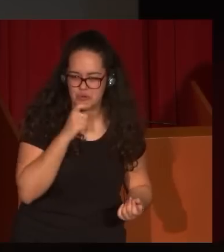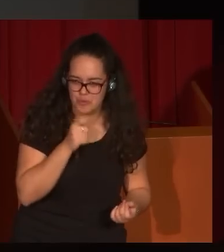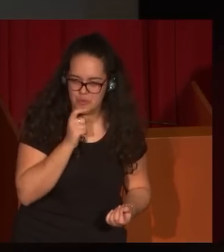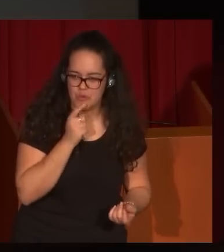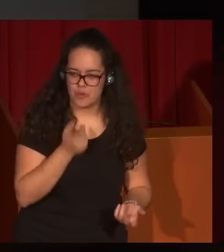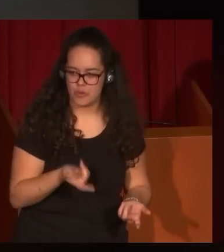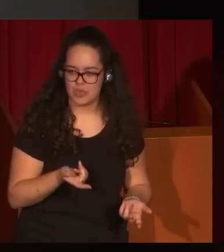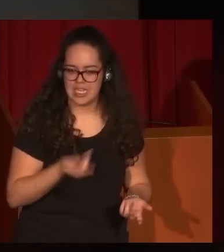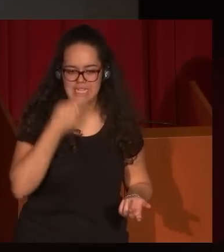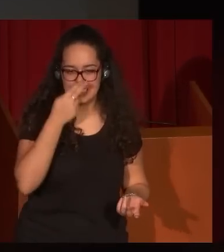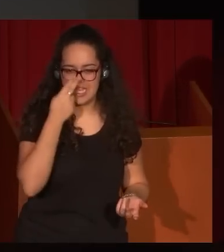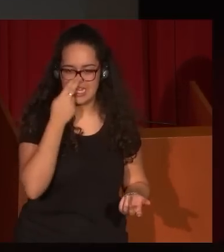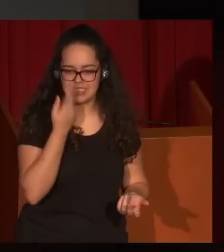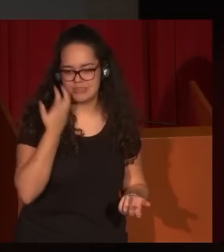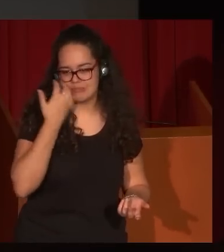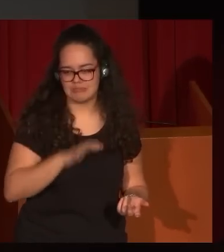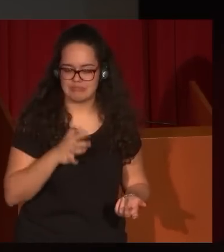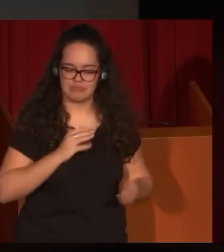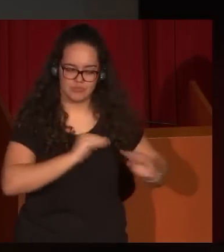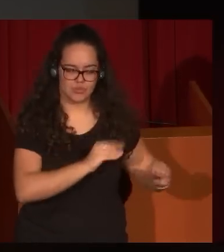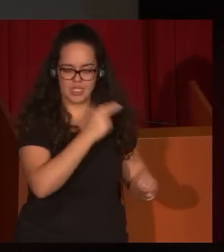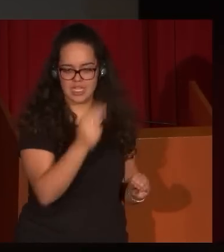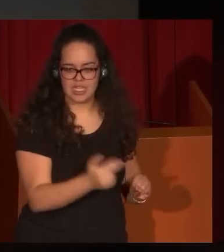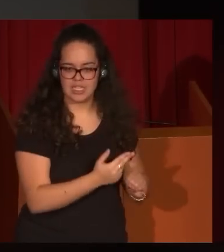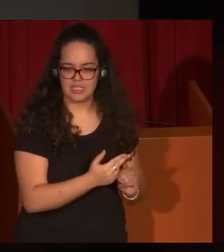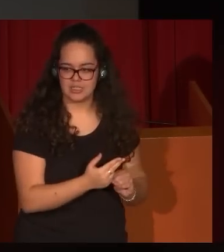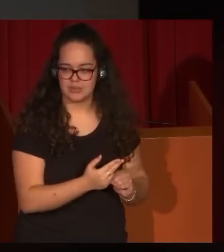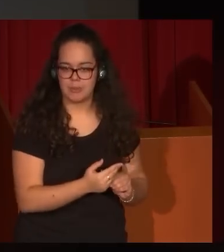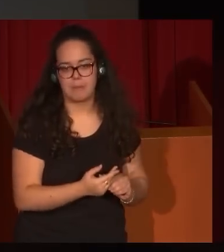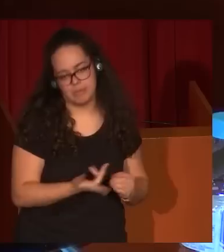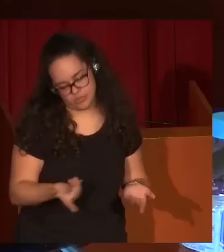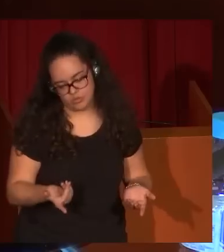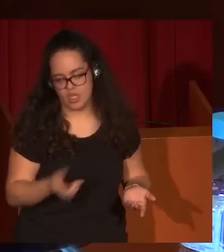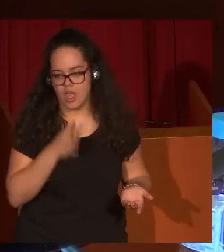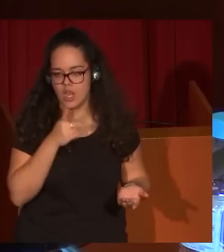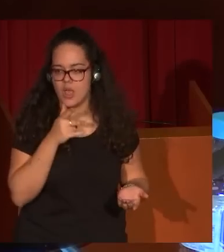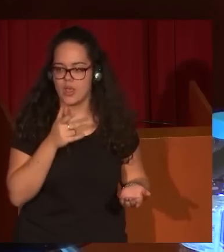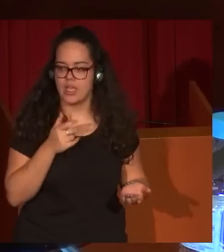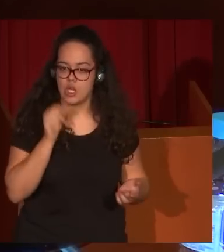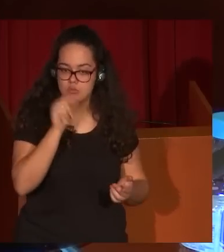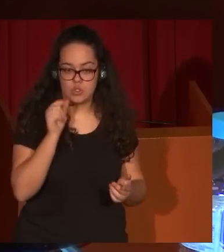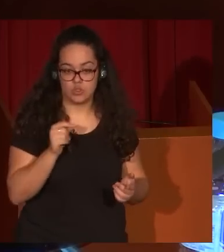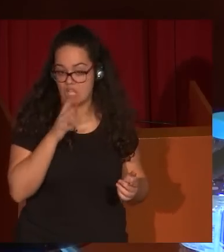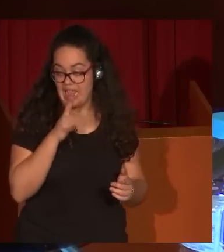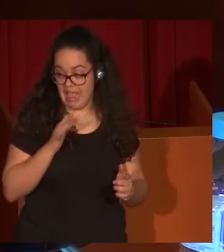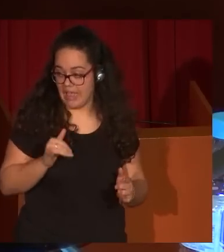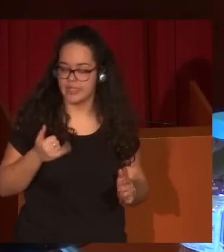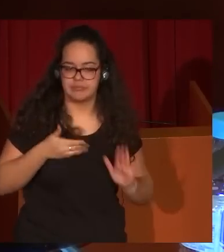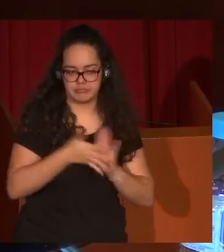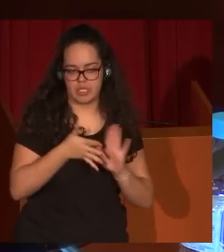genuino como creador de Eugenio Lucas como artista. Vamos a intentar verlo en los minutos que nos faltan.